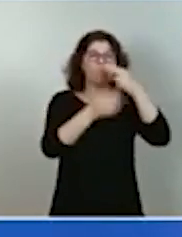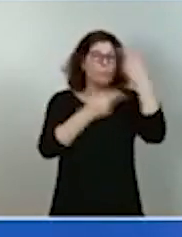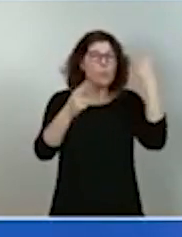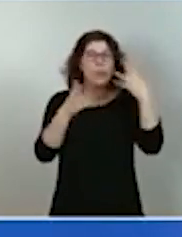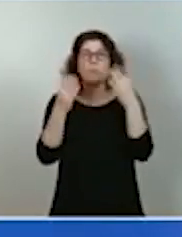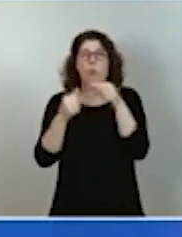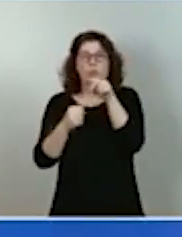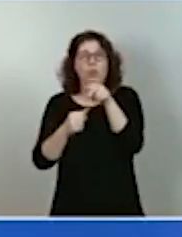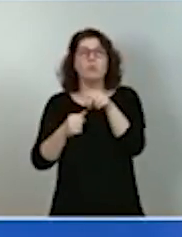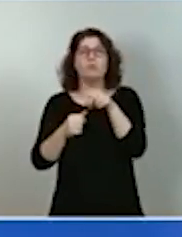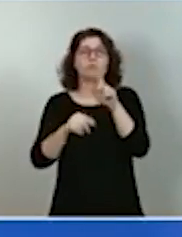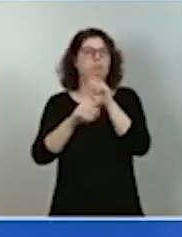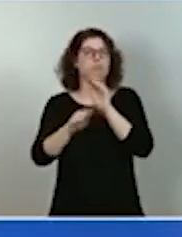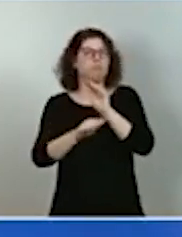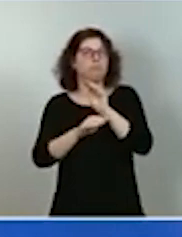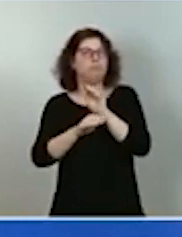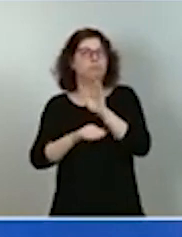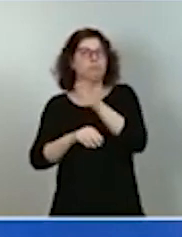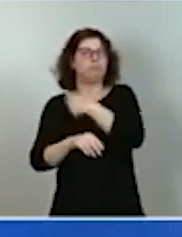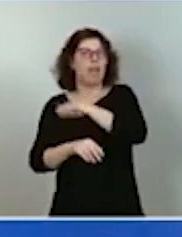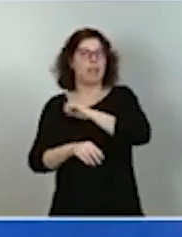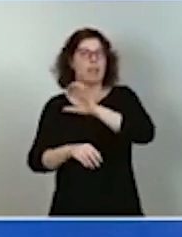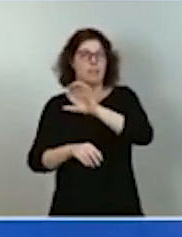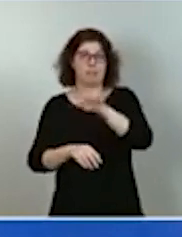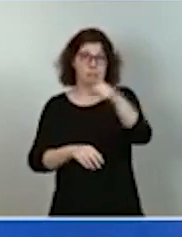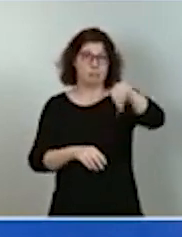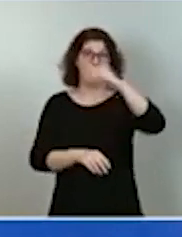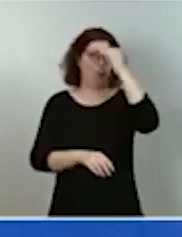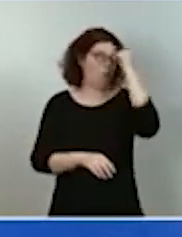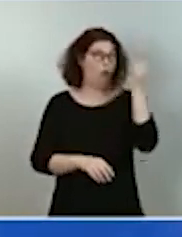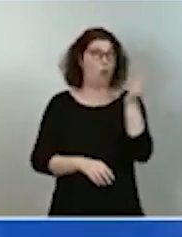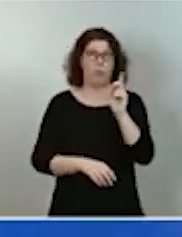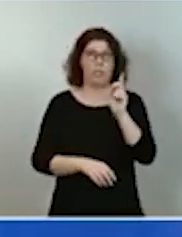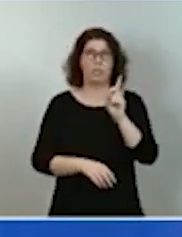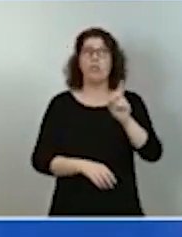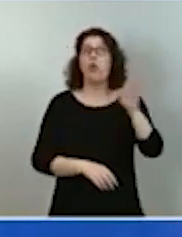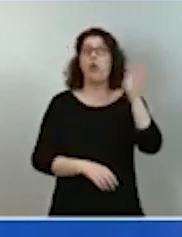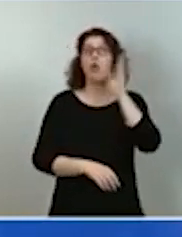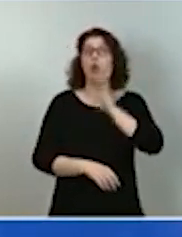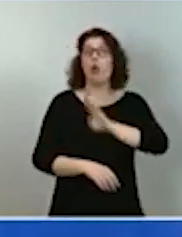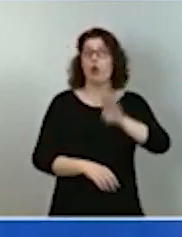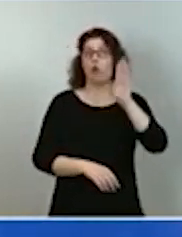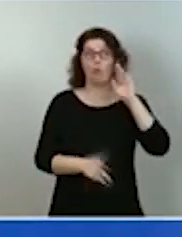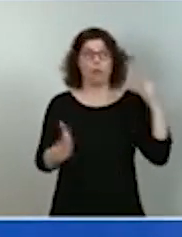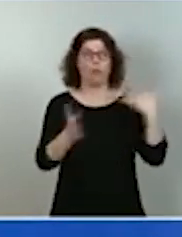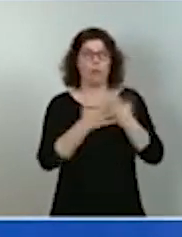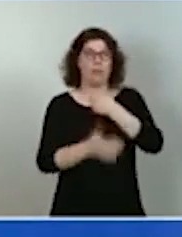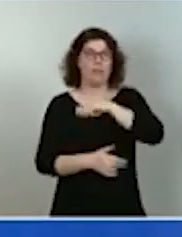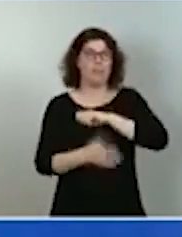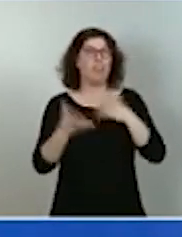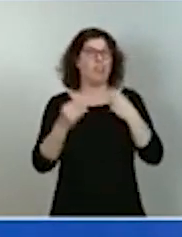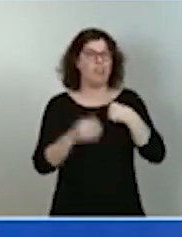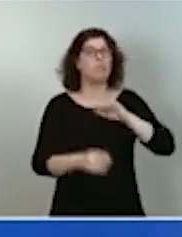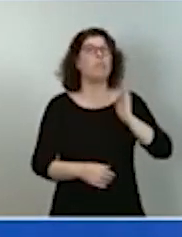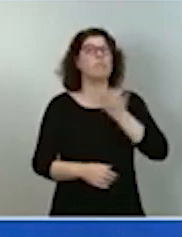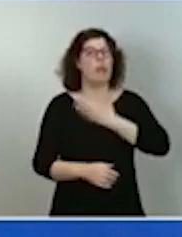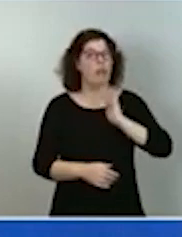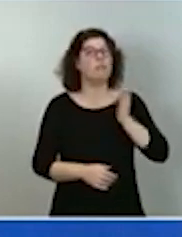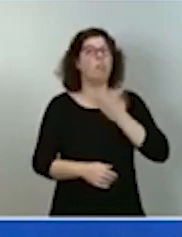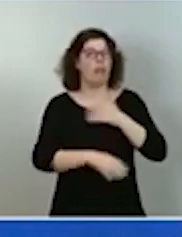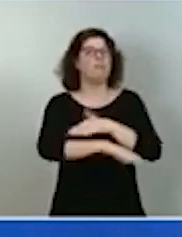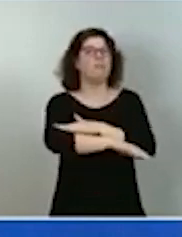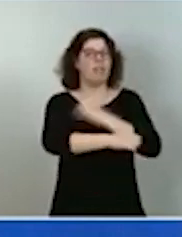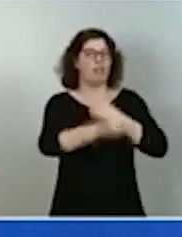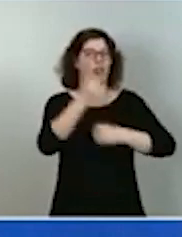país. Que a nadie se le olvide que la corrupción que ha hecho tanto daño en España tenía una base económica. Esa base era el desarrollo